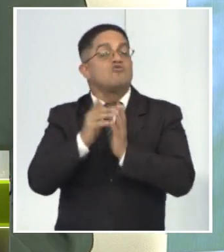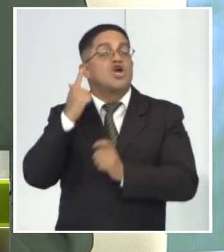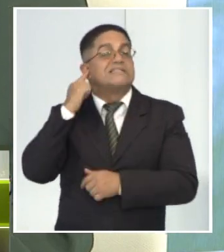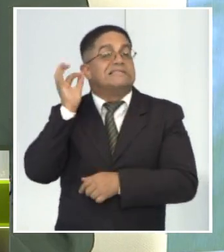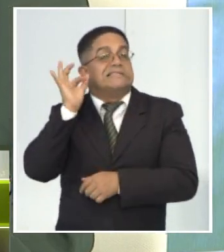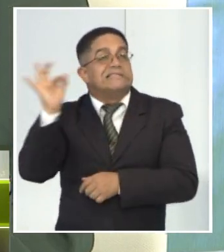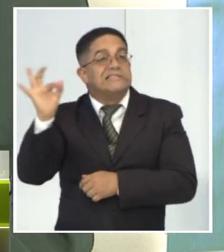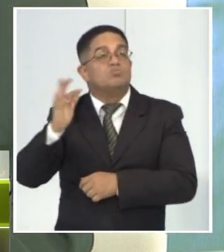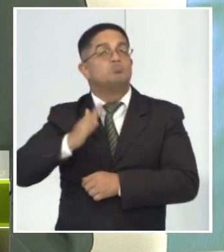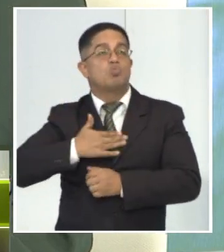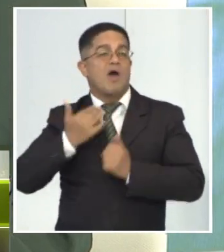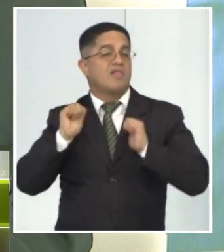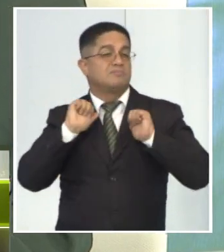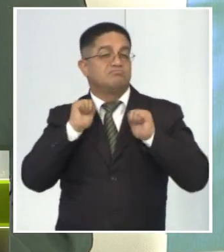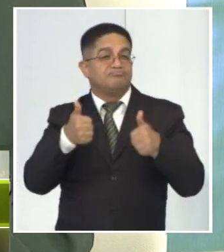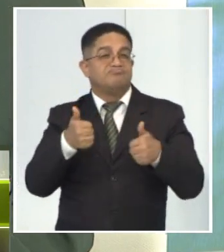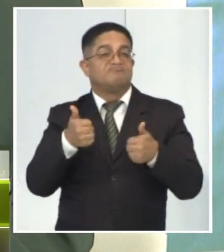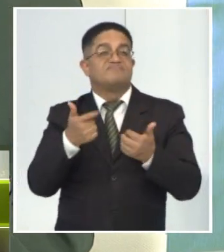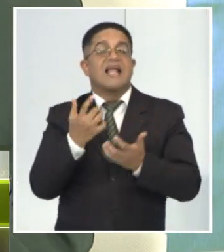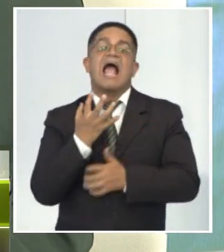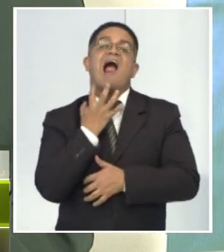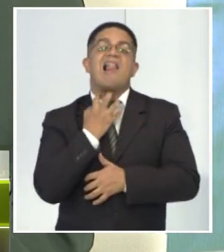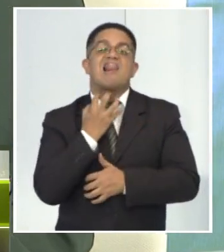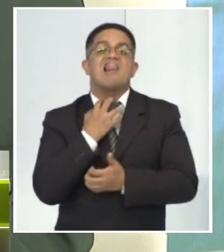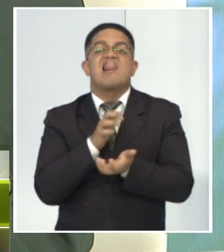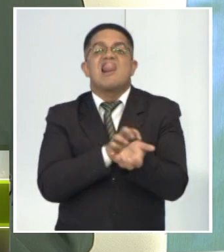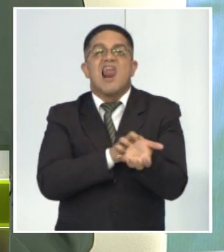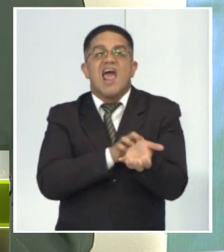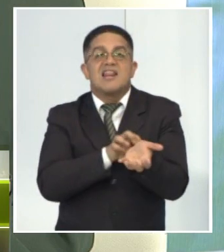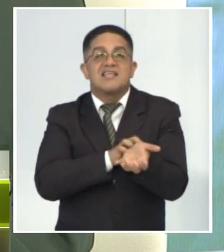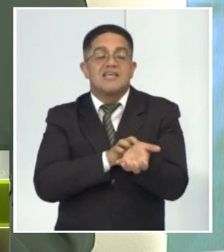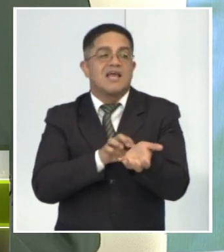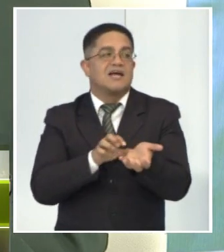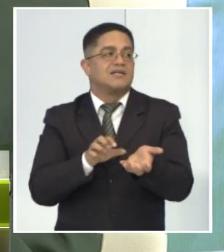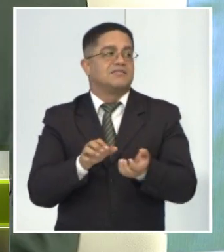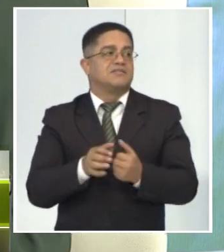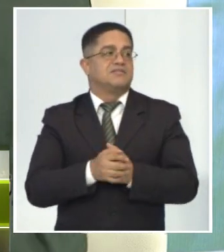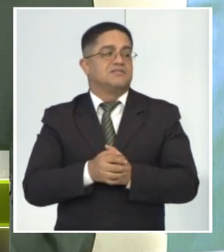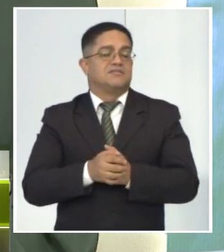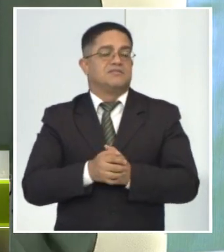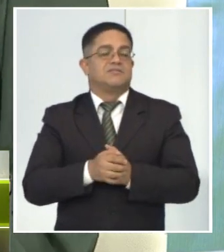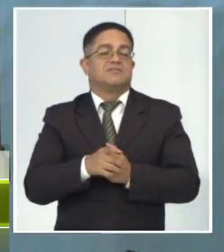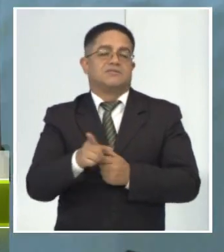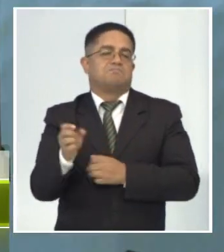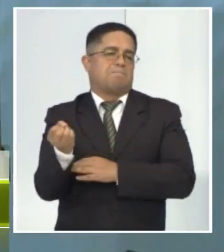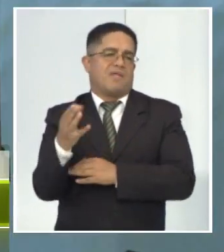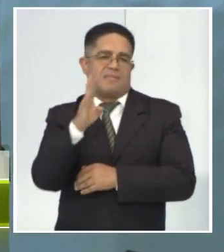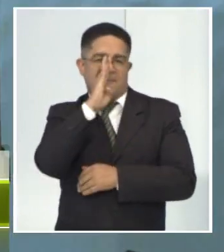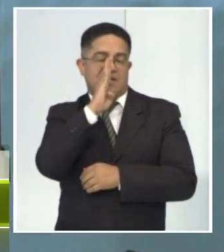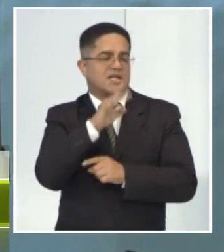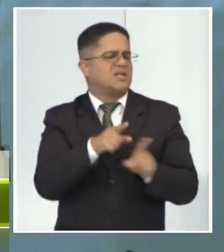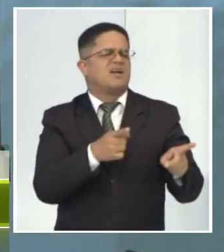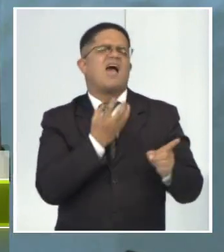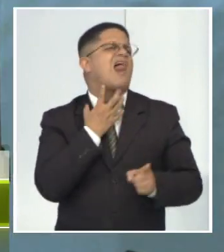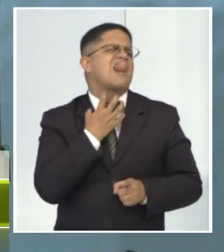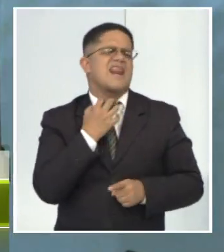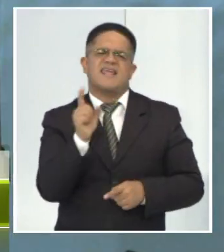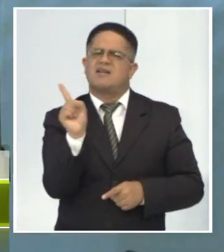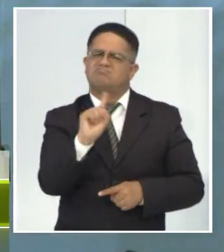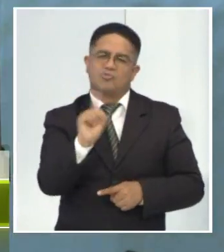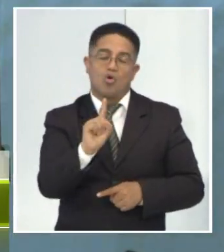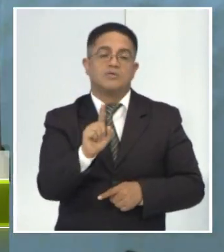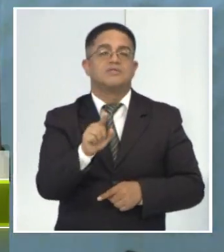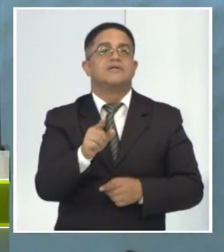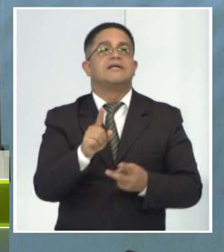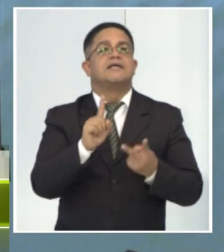puede ser ocasionado por alergias sufridas. Adelina de serpa desde Varina, nos escribe. No, por tipo de alergia no. Fíjate, la pregunta de la